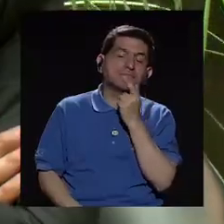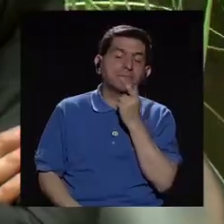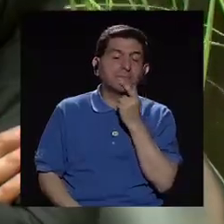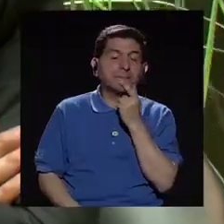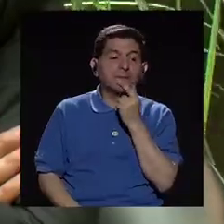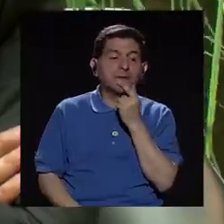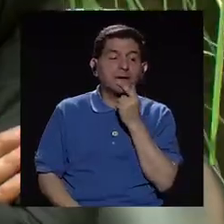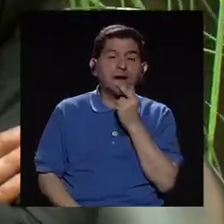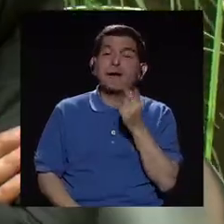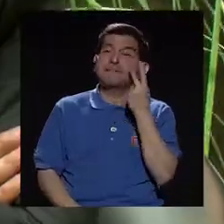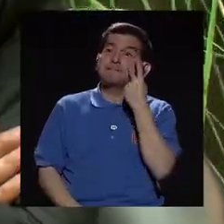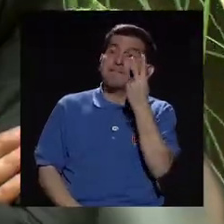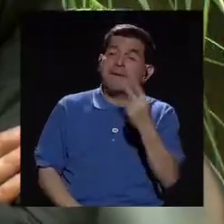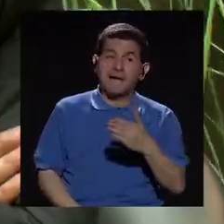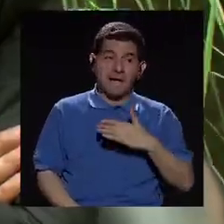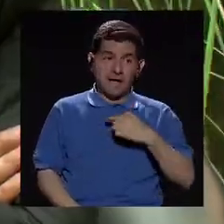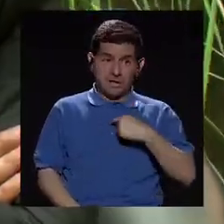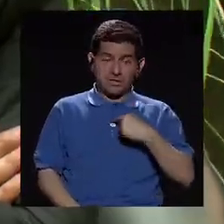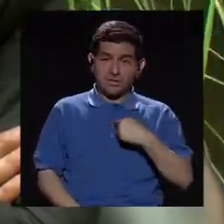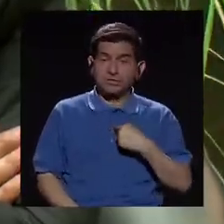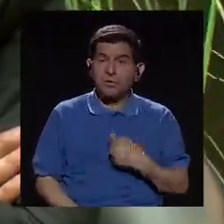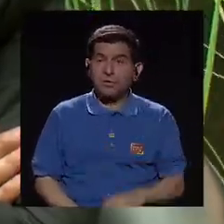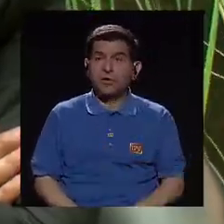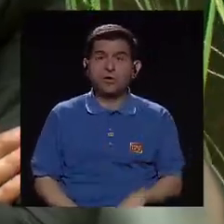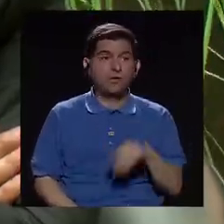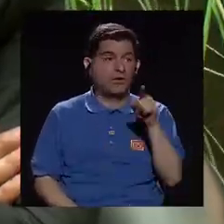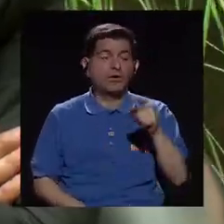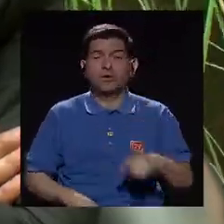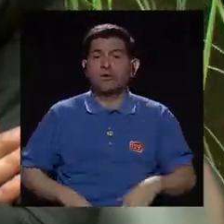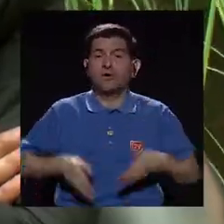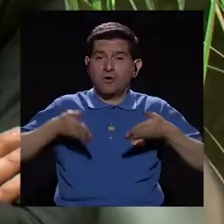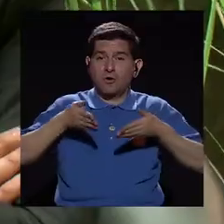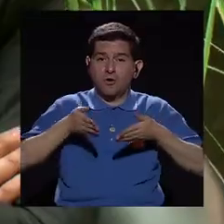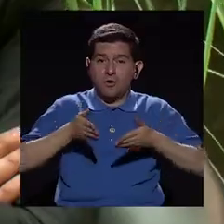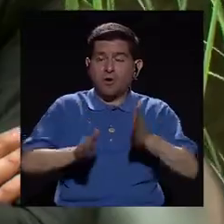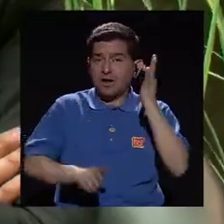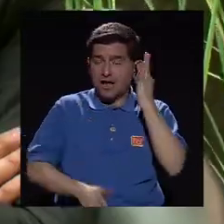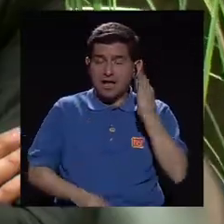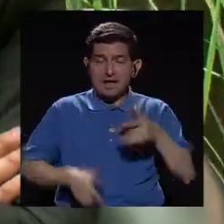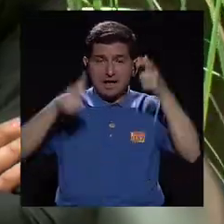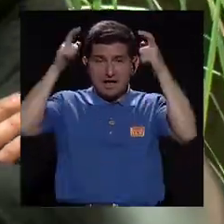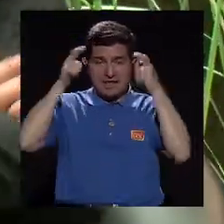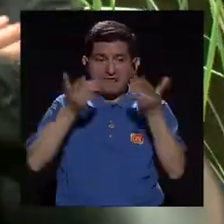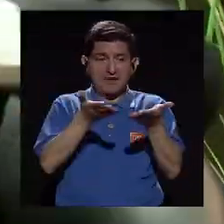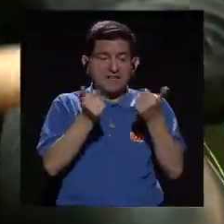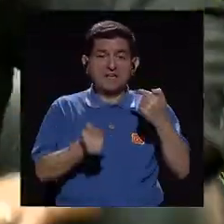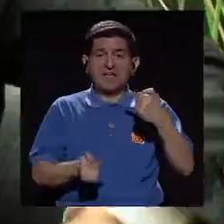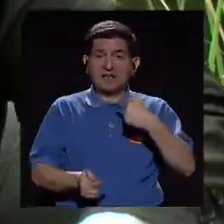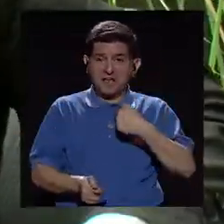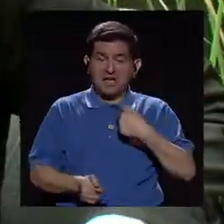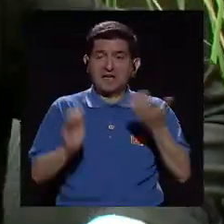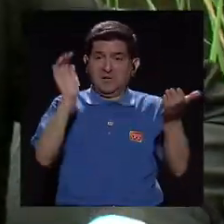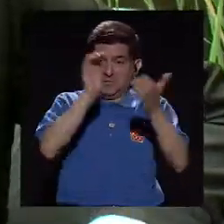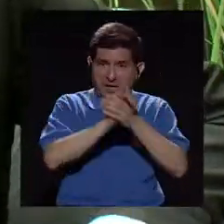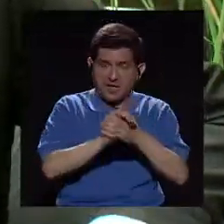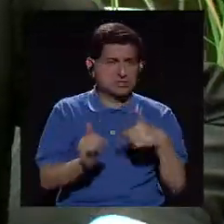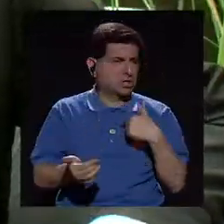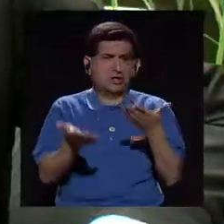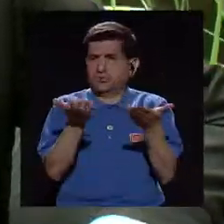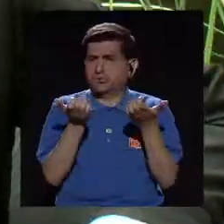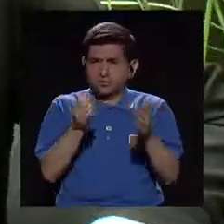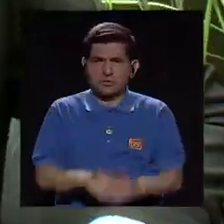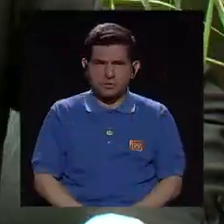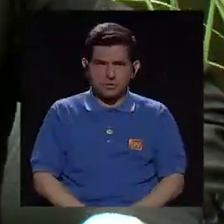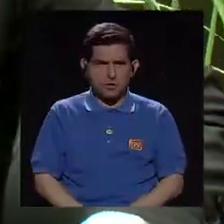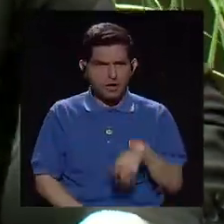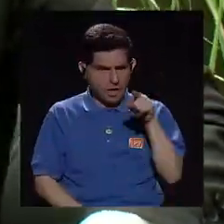¡No ve qué! Me quieren casar con la hija del rey y yo no quiero. ¿Cómo que te quieren casar con la hija del